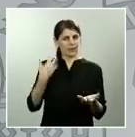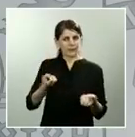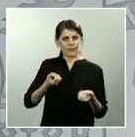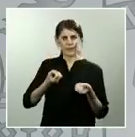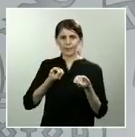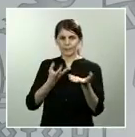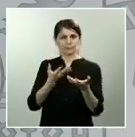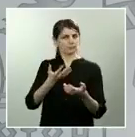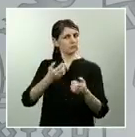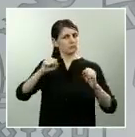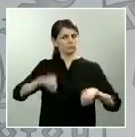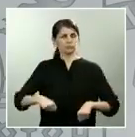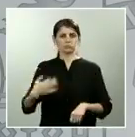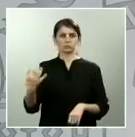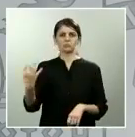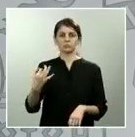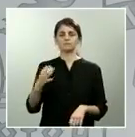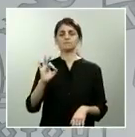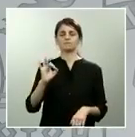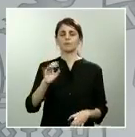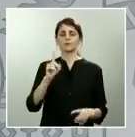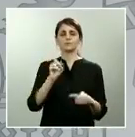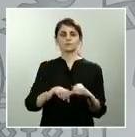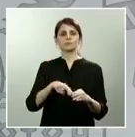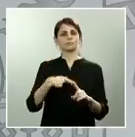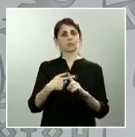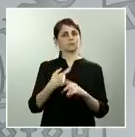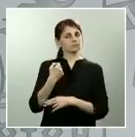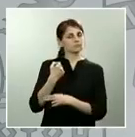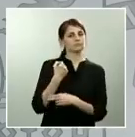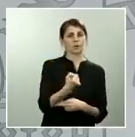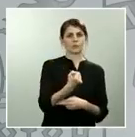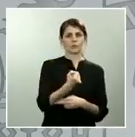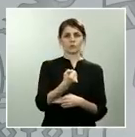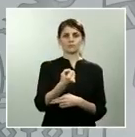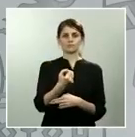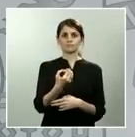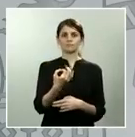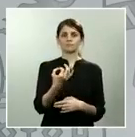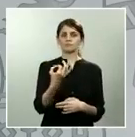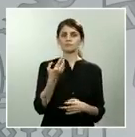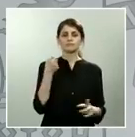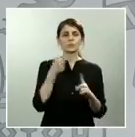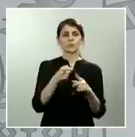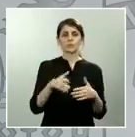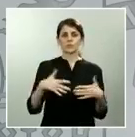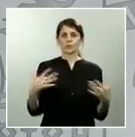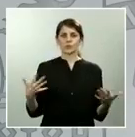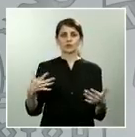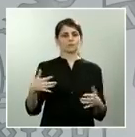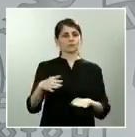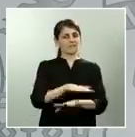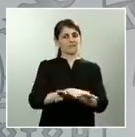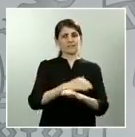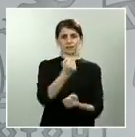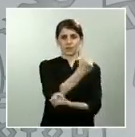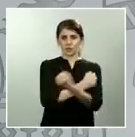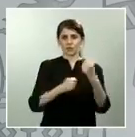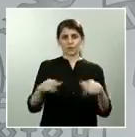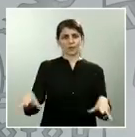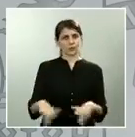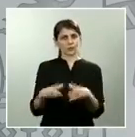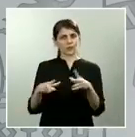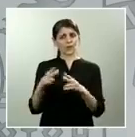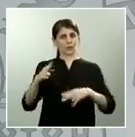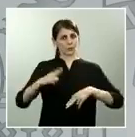contribuir, a unir esfuerzo y fuerza para construir estas bases económicas y sociales de la España del futuro.